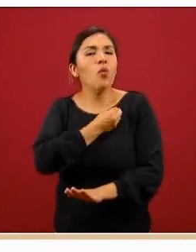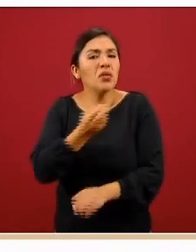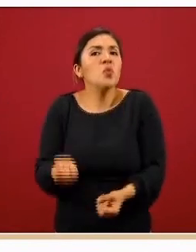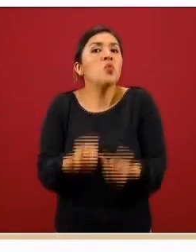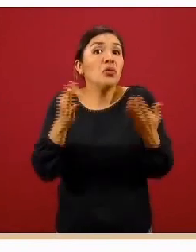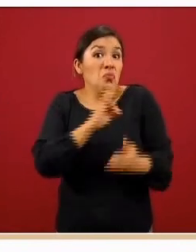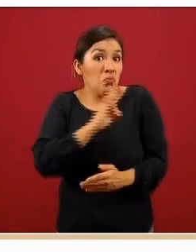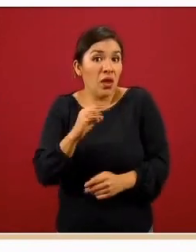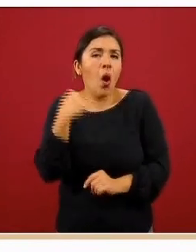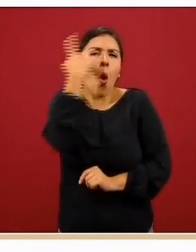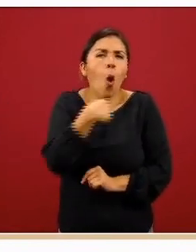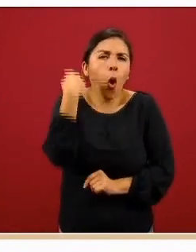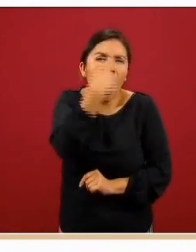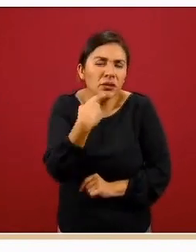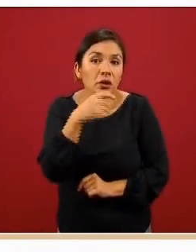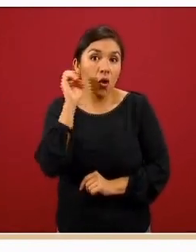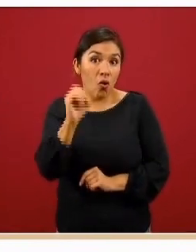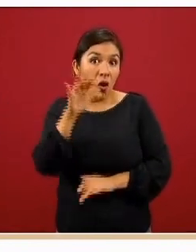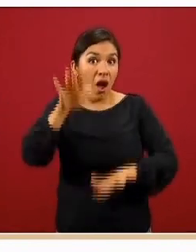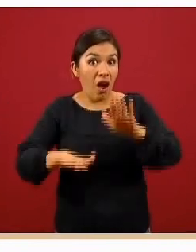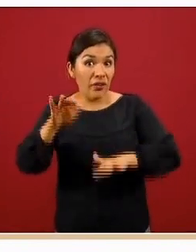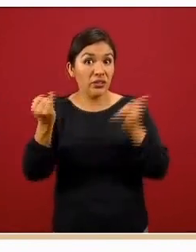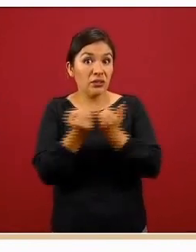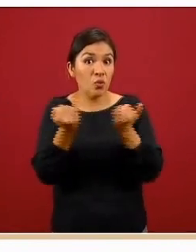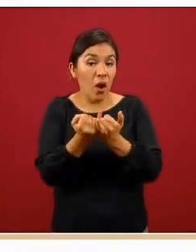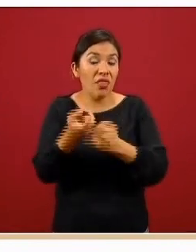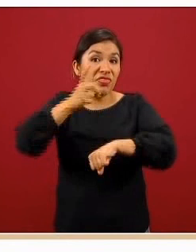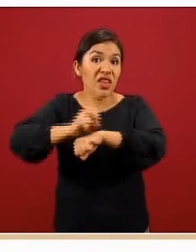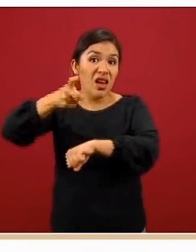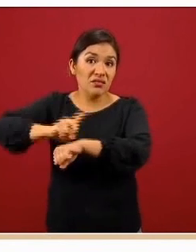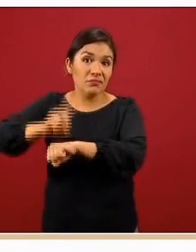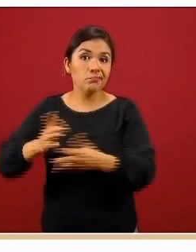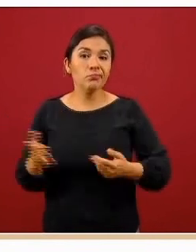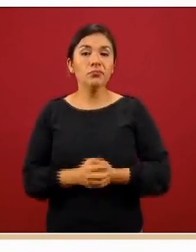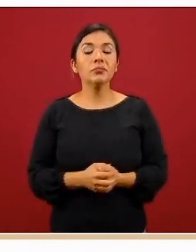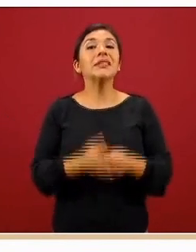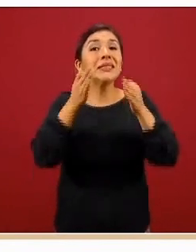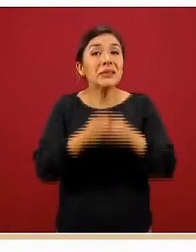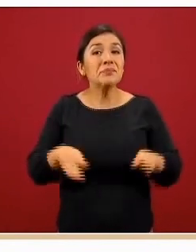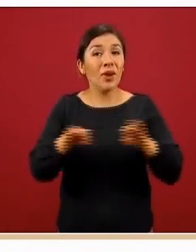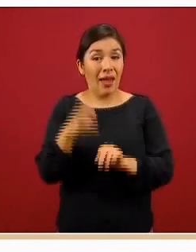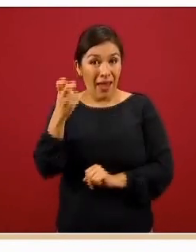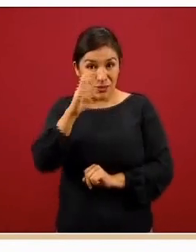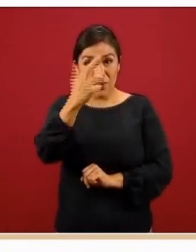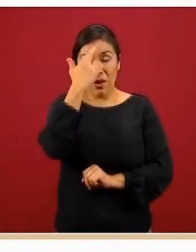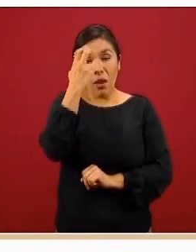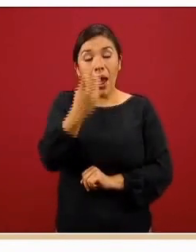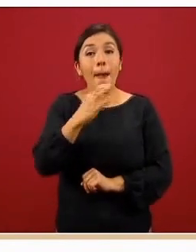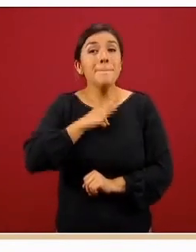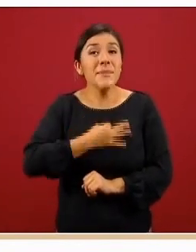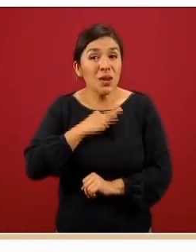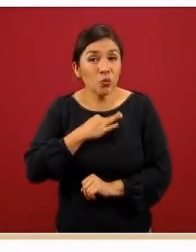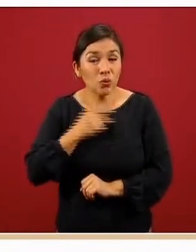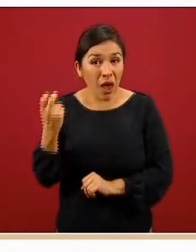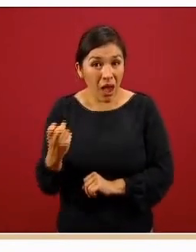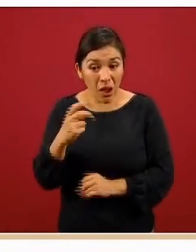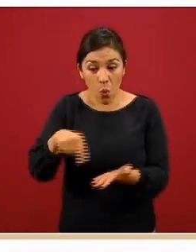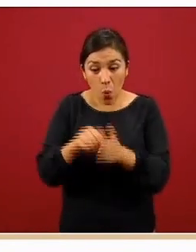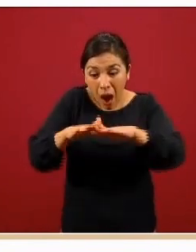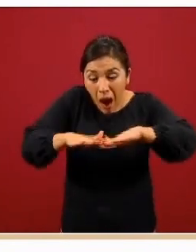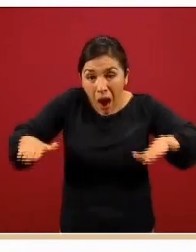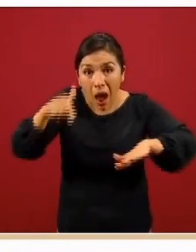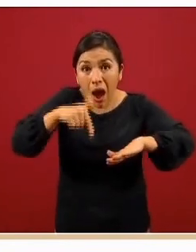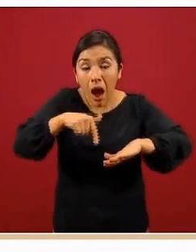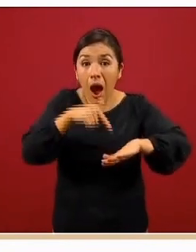ser desde varias horas hasta inclusive varios días lo importante de recordar aquí es que el virus en estas superficies